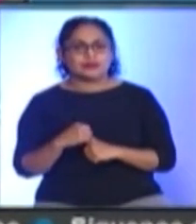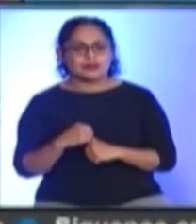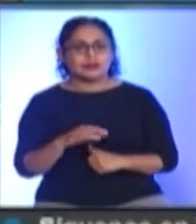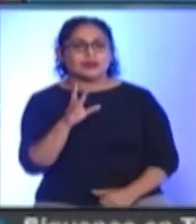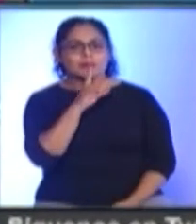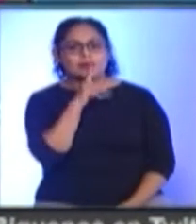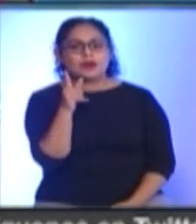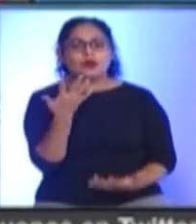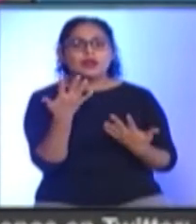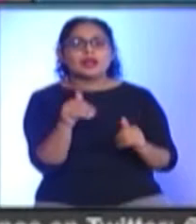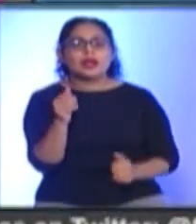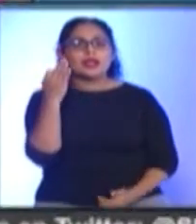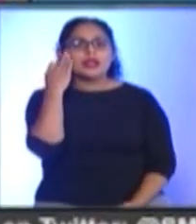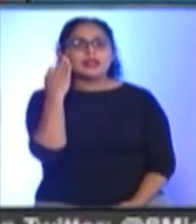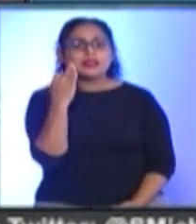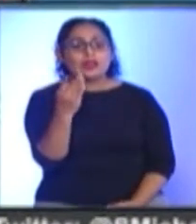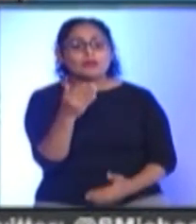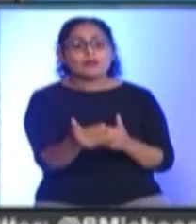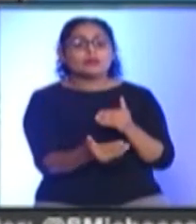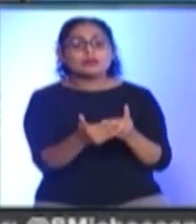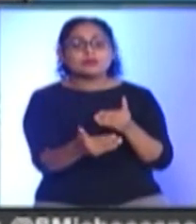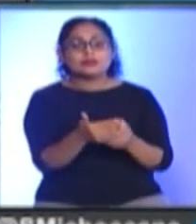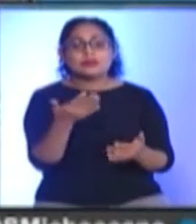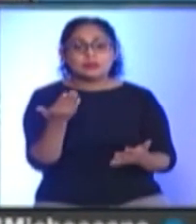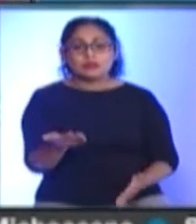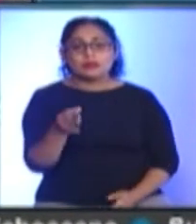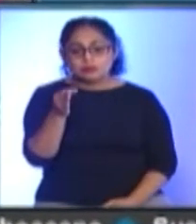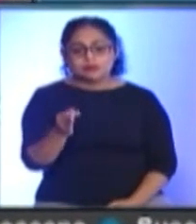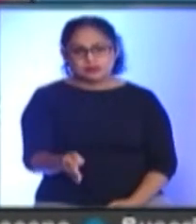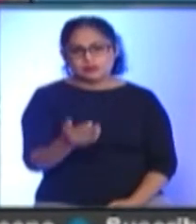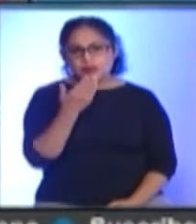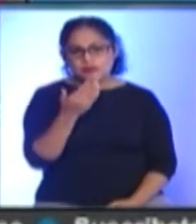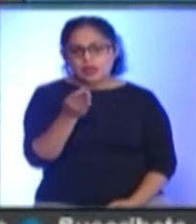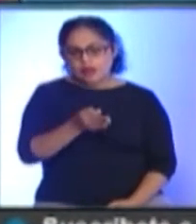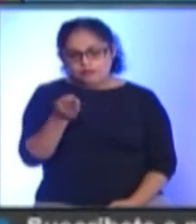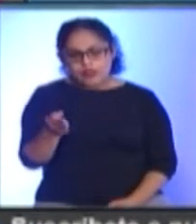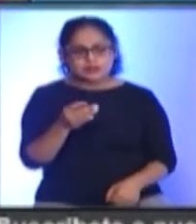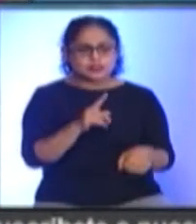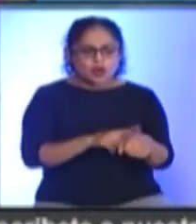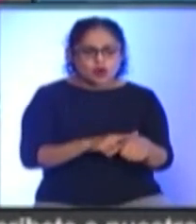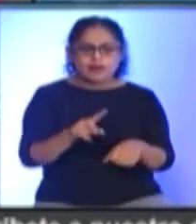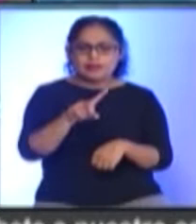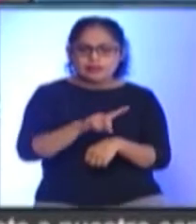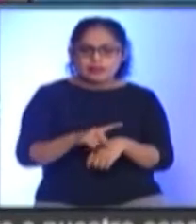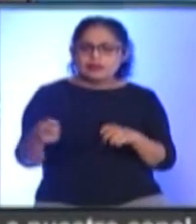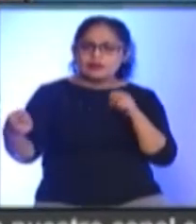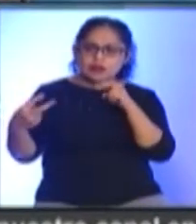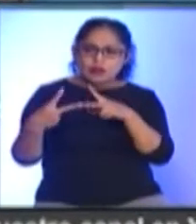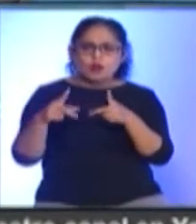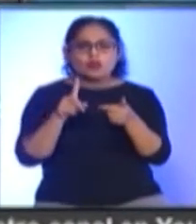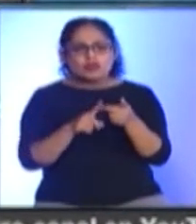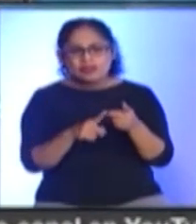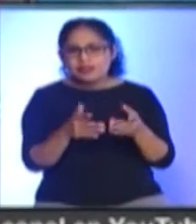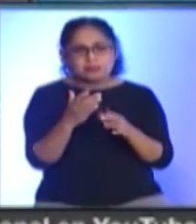en el tiempo De este trienio Pues ya perfectamente Definido Con fechas Horas Incluso hasta Ceres Donde serían Estas